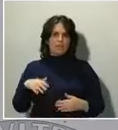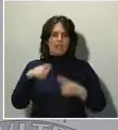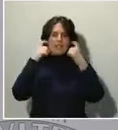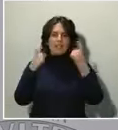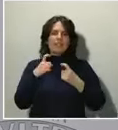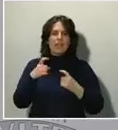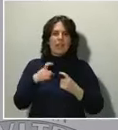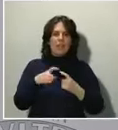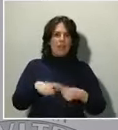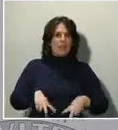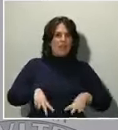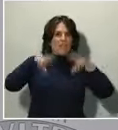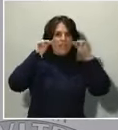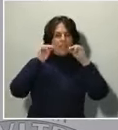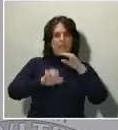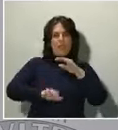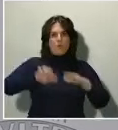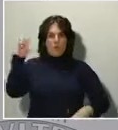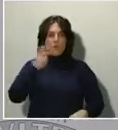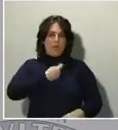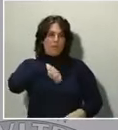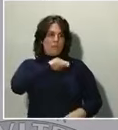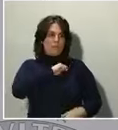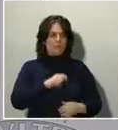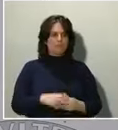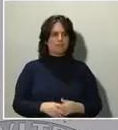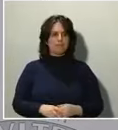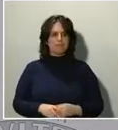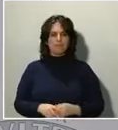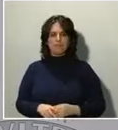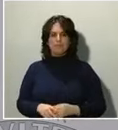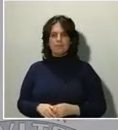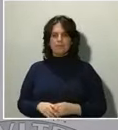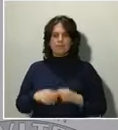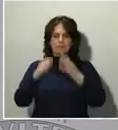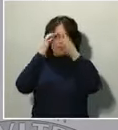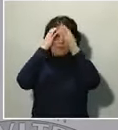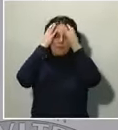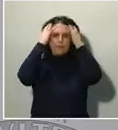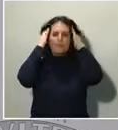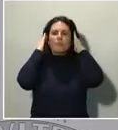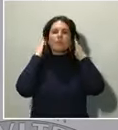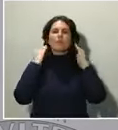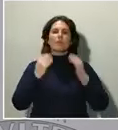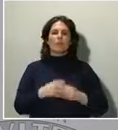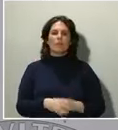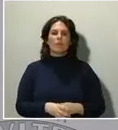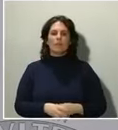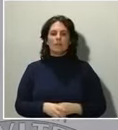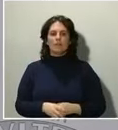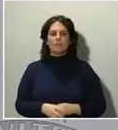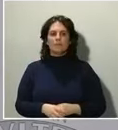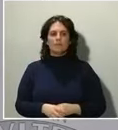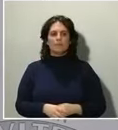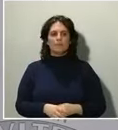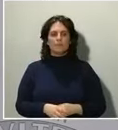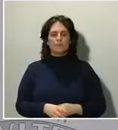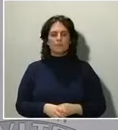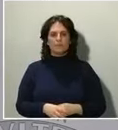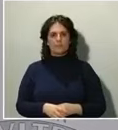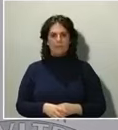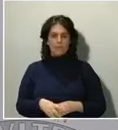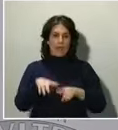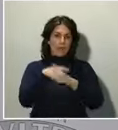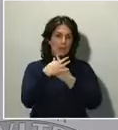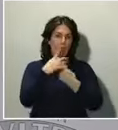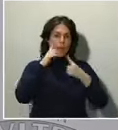también en consecuencia España. A partir de ahí, constitucionalmente, el estado de alarma, que ha sido desde este punto de vista y